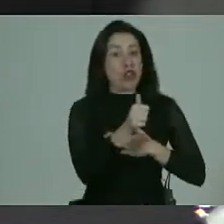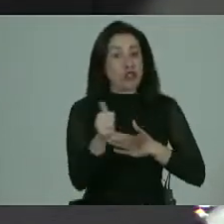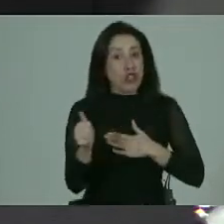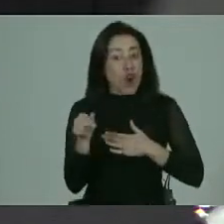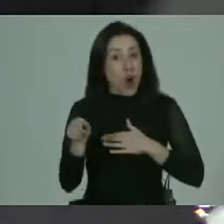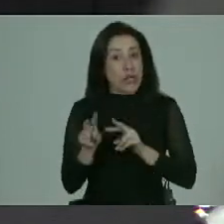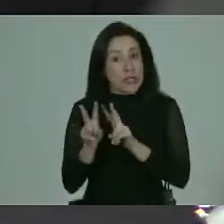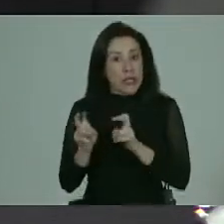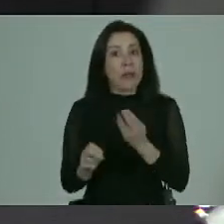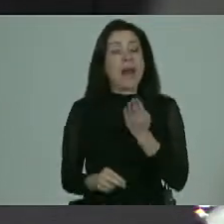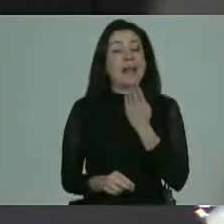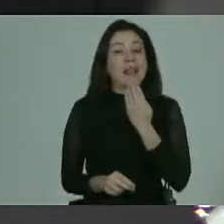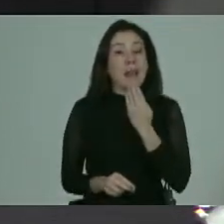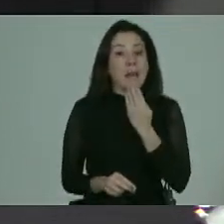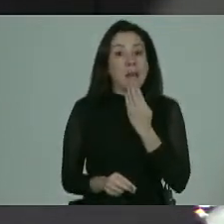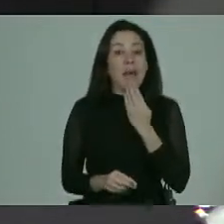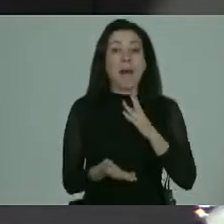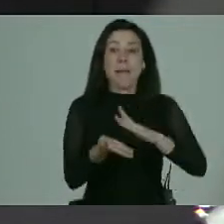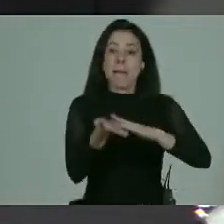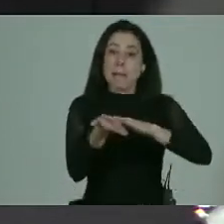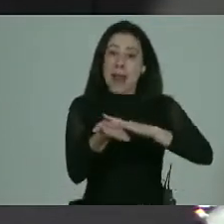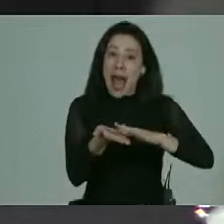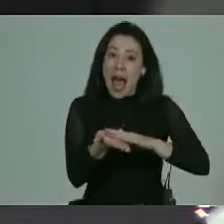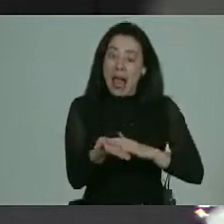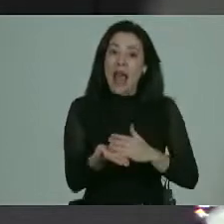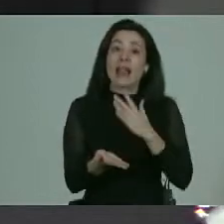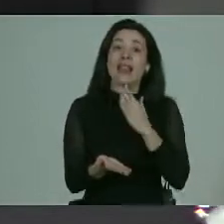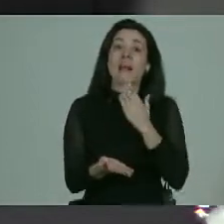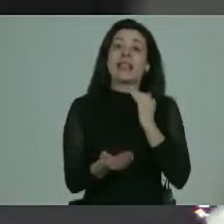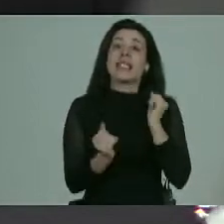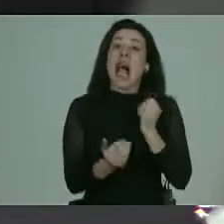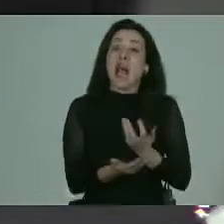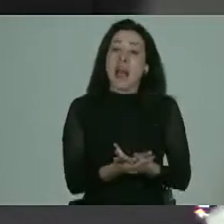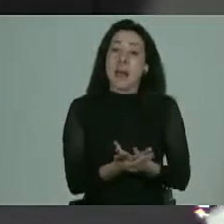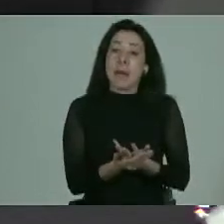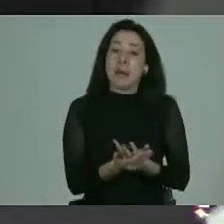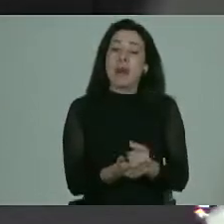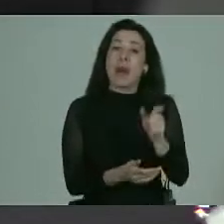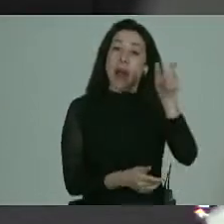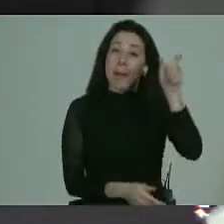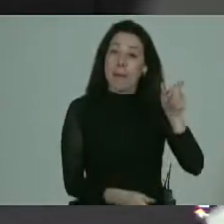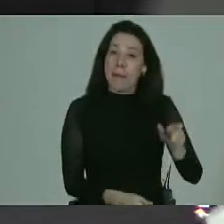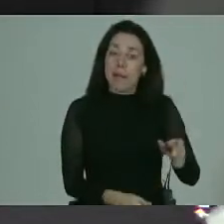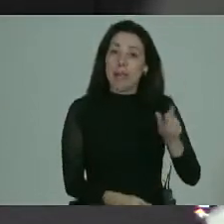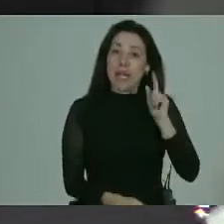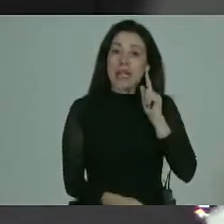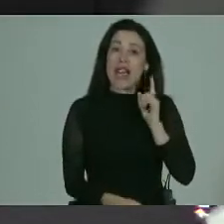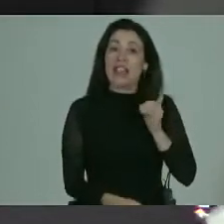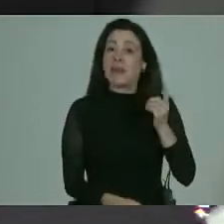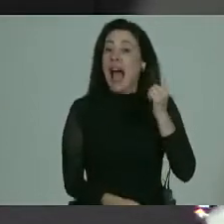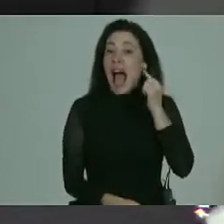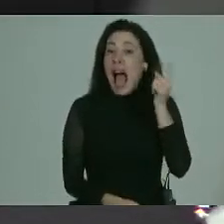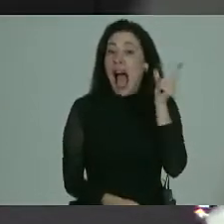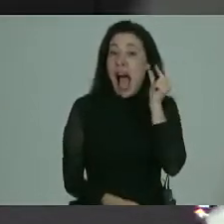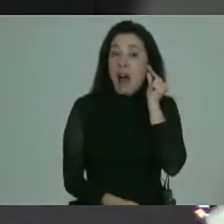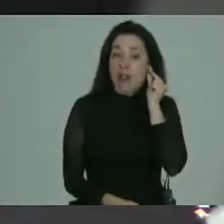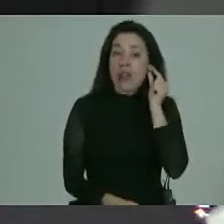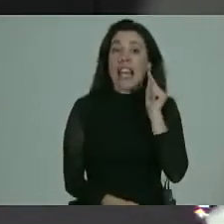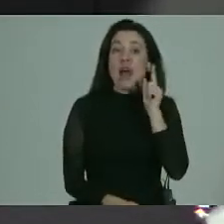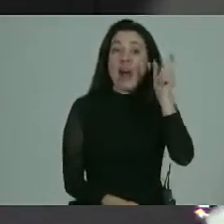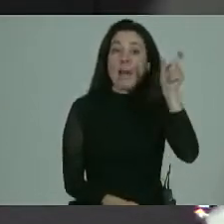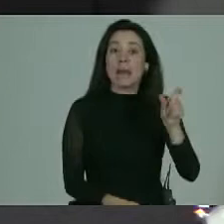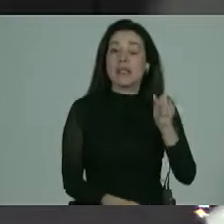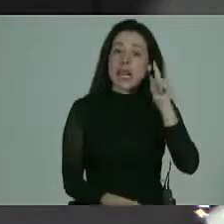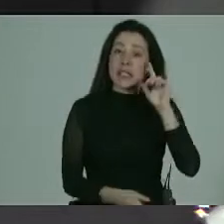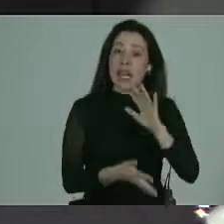eso es también lenguaje braille es también si existe la posibilidad de una persona con discapacidad auditiva que considere a alguien